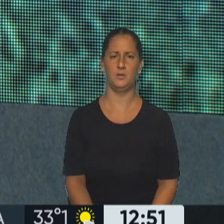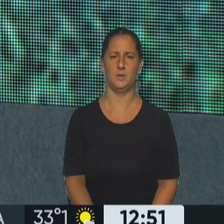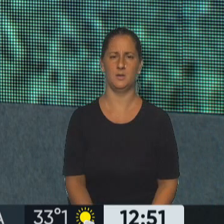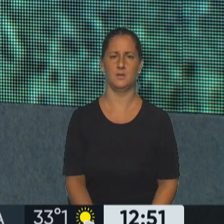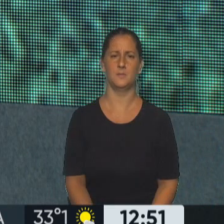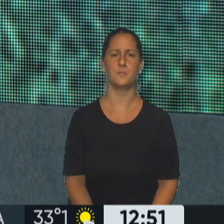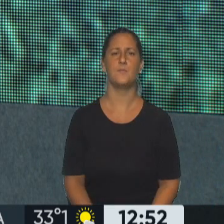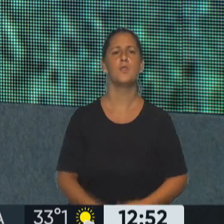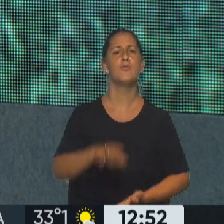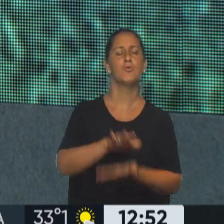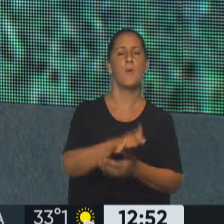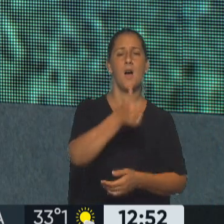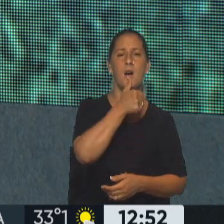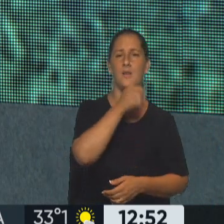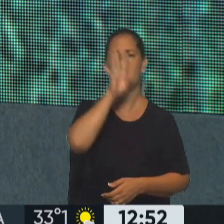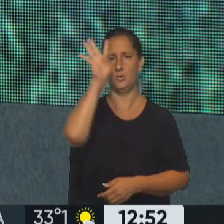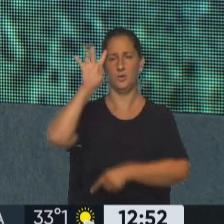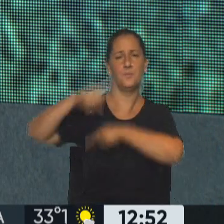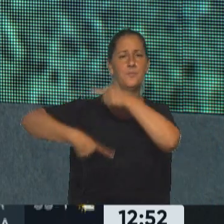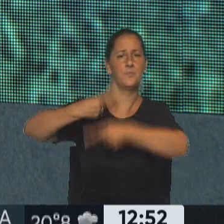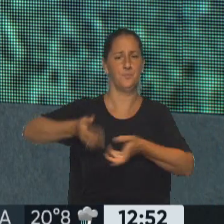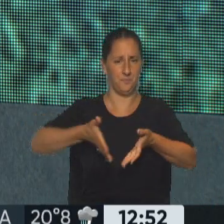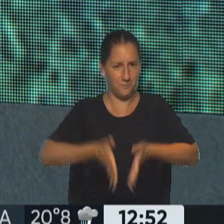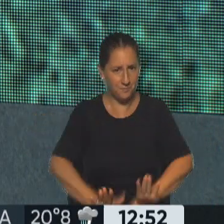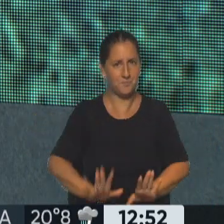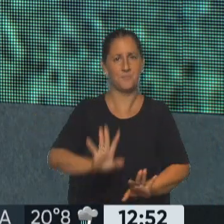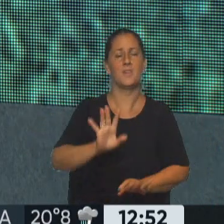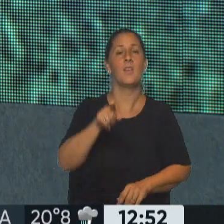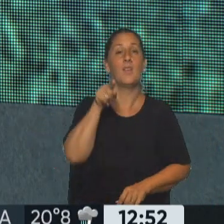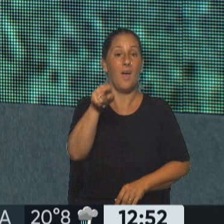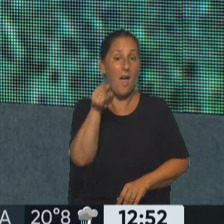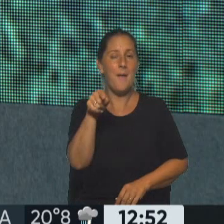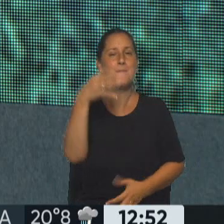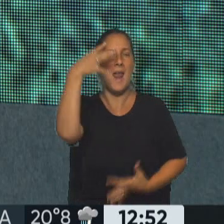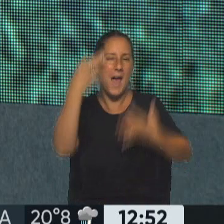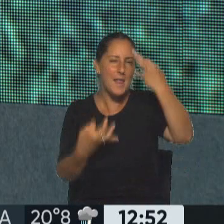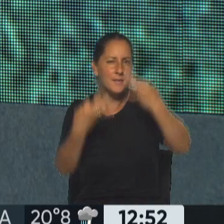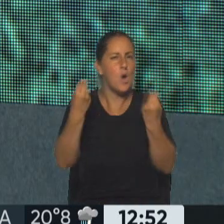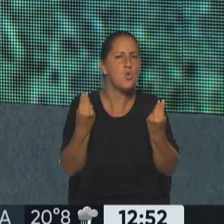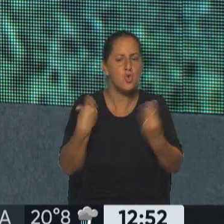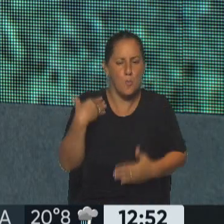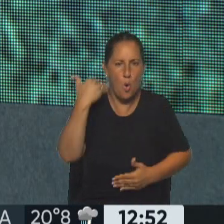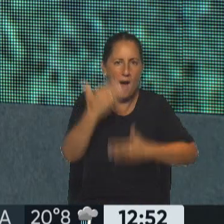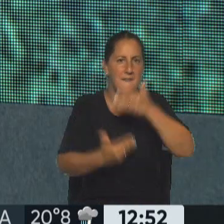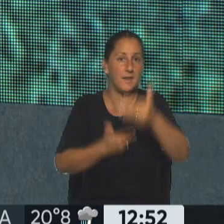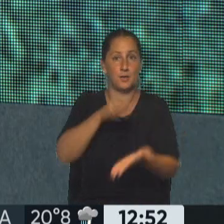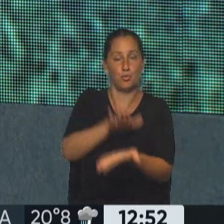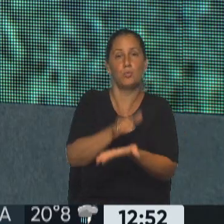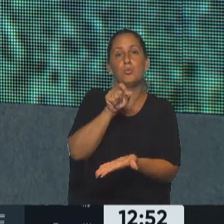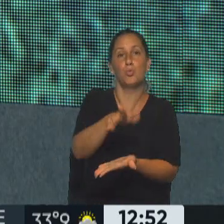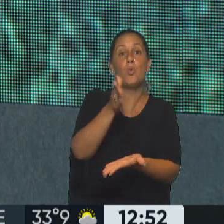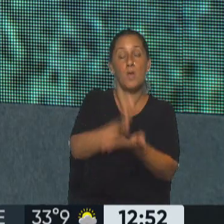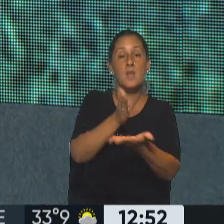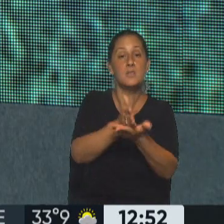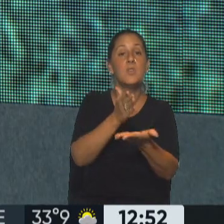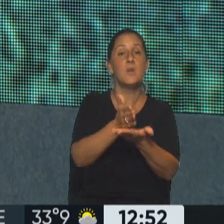Derecho al agua y los pueblos originarios y los pueblos indígenas. Bueno, para analizar cómo avanzar con este derecho y la posible, claro,